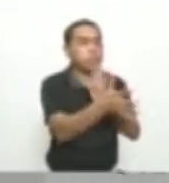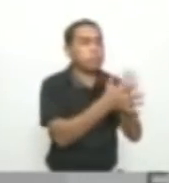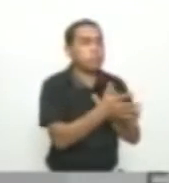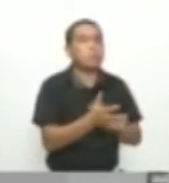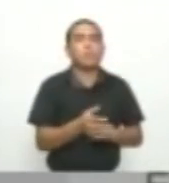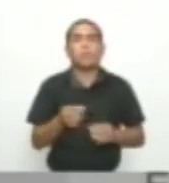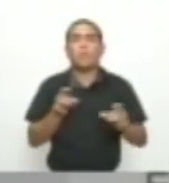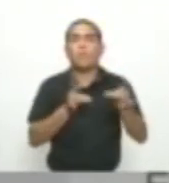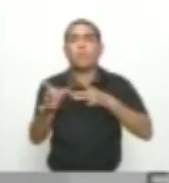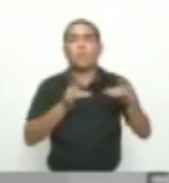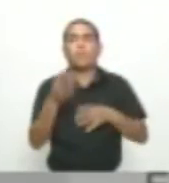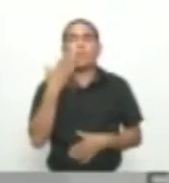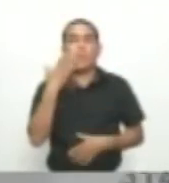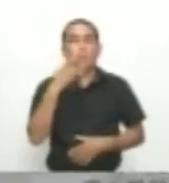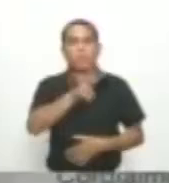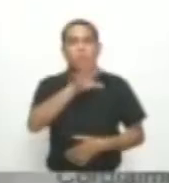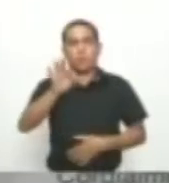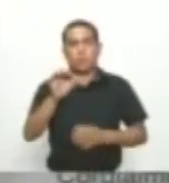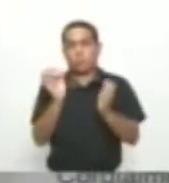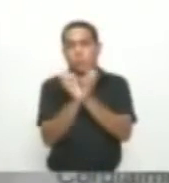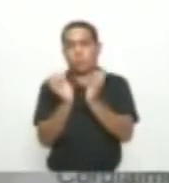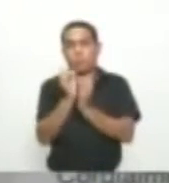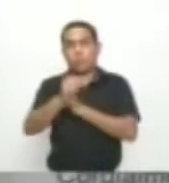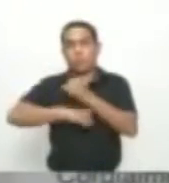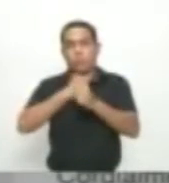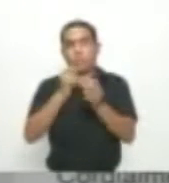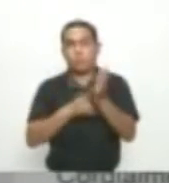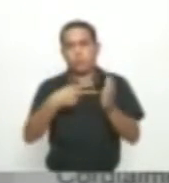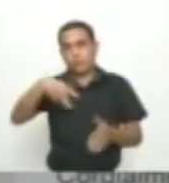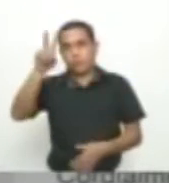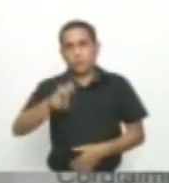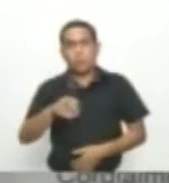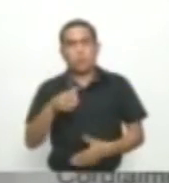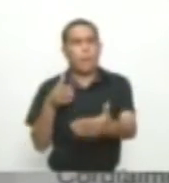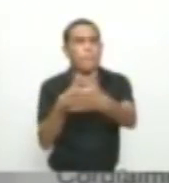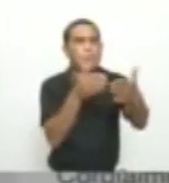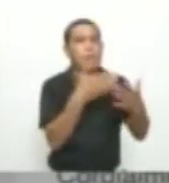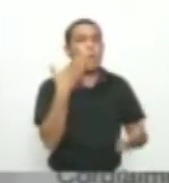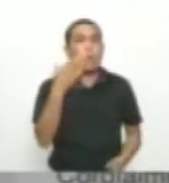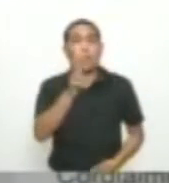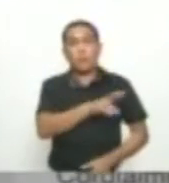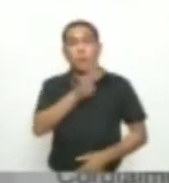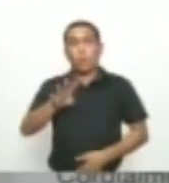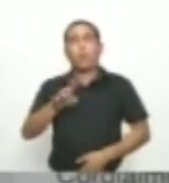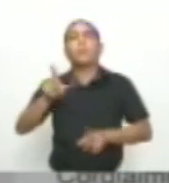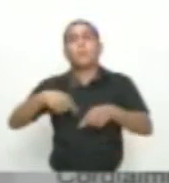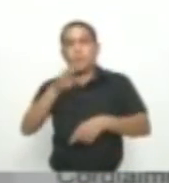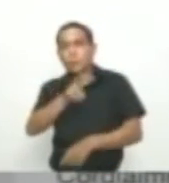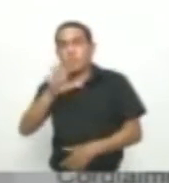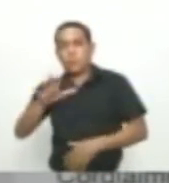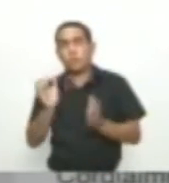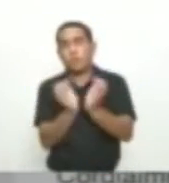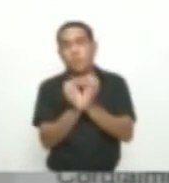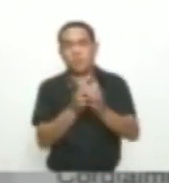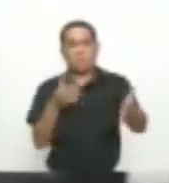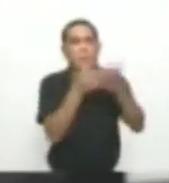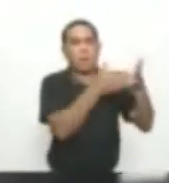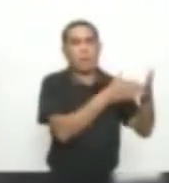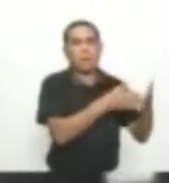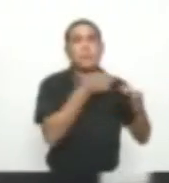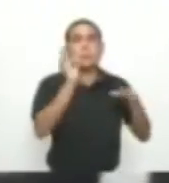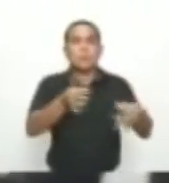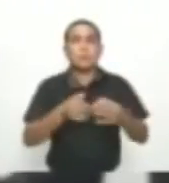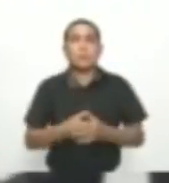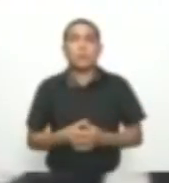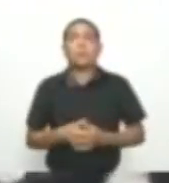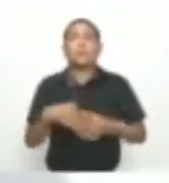fecha del 23 de mayo Y señala que los ataques serían cometidos El 24 y 25 de mayo Esta situación ha